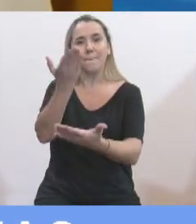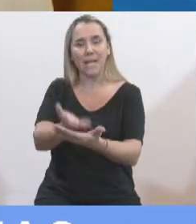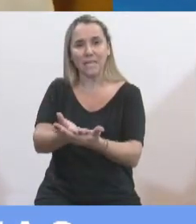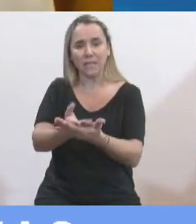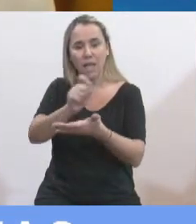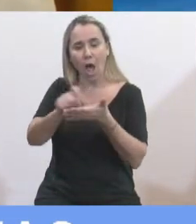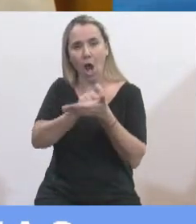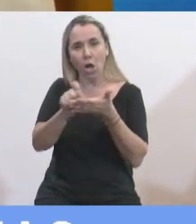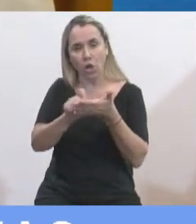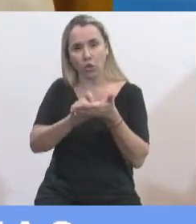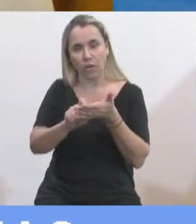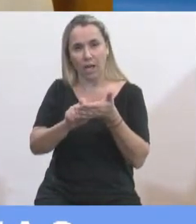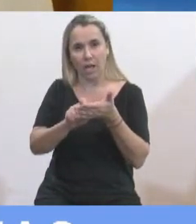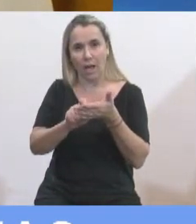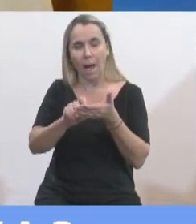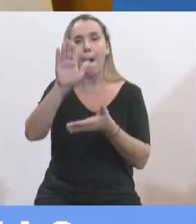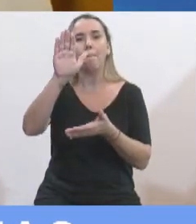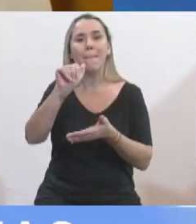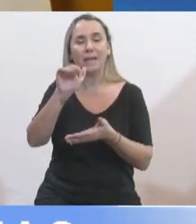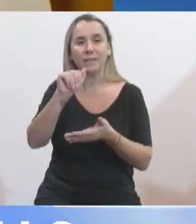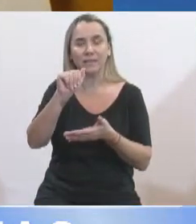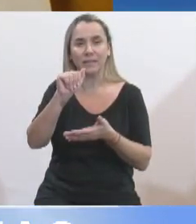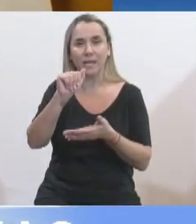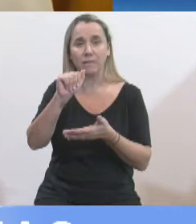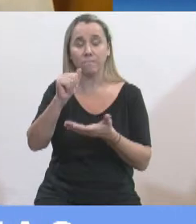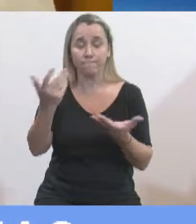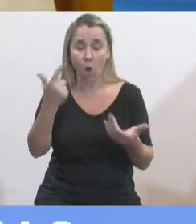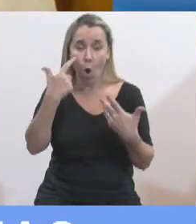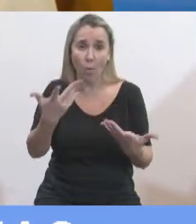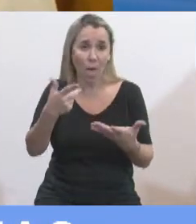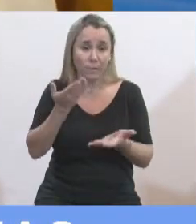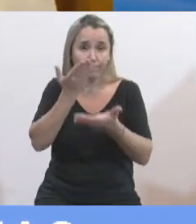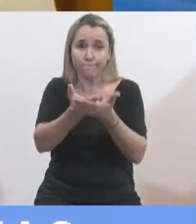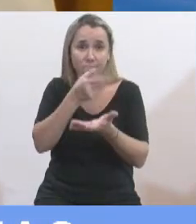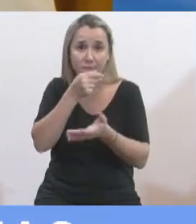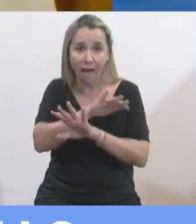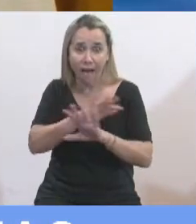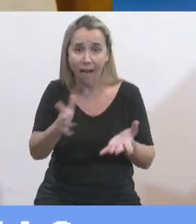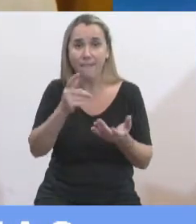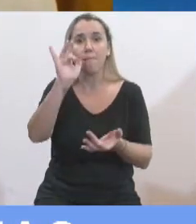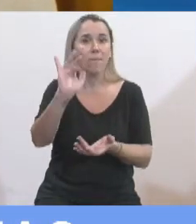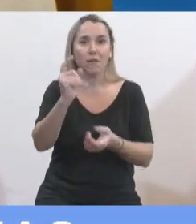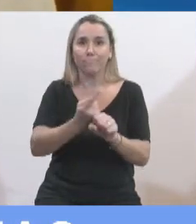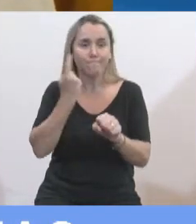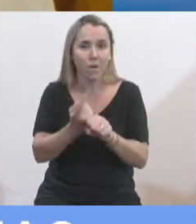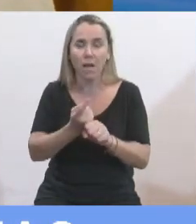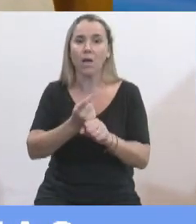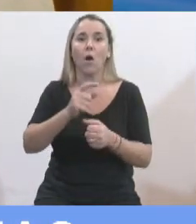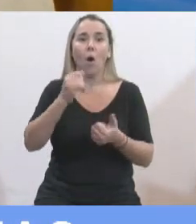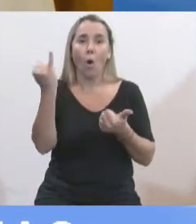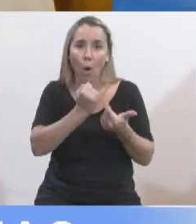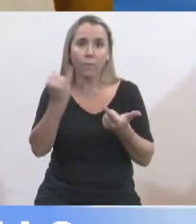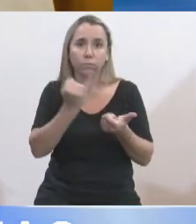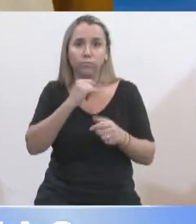una nota, el martes, evidentemente no pudieron hacerlo, el miércoles tampoco, el jueves tampoco,